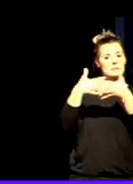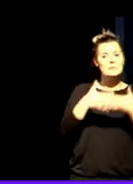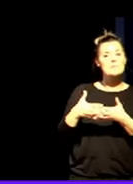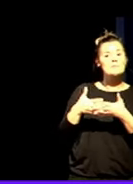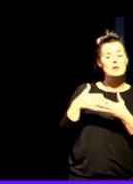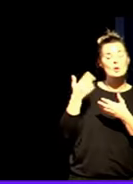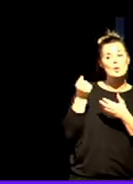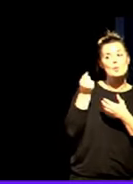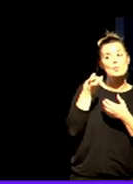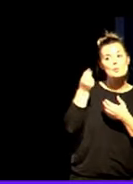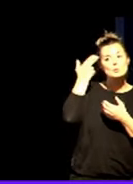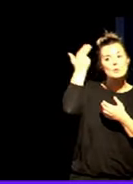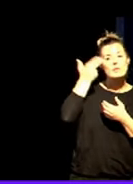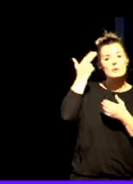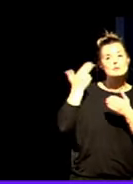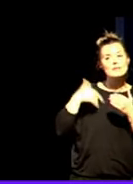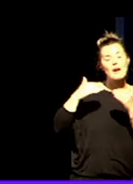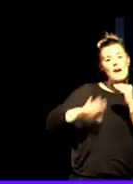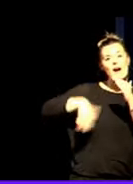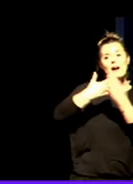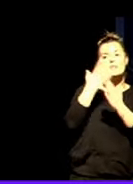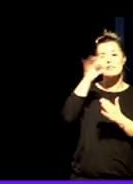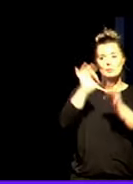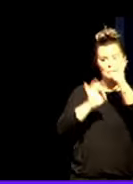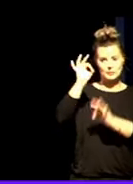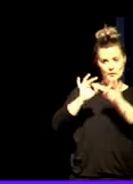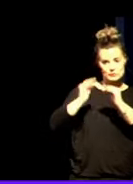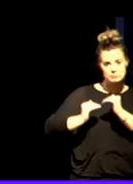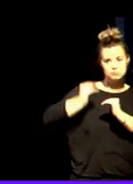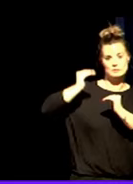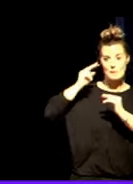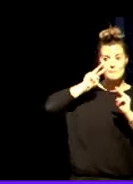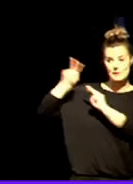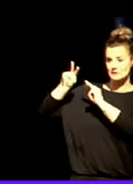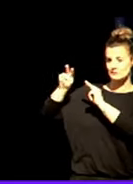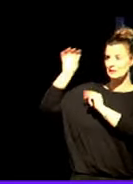suicidio se ha incrementado un 50%. Ya veis, en todos los estados.